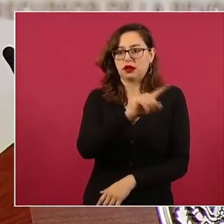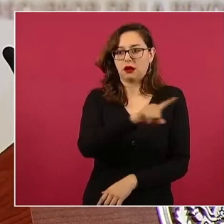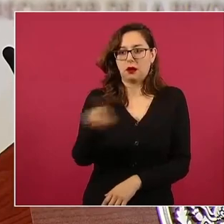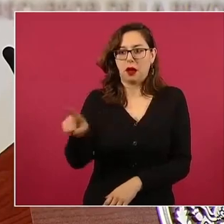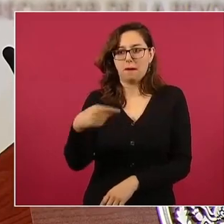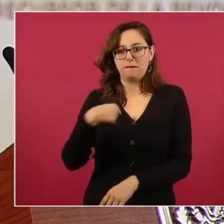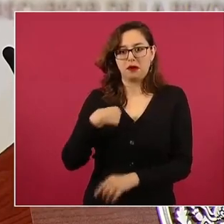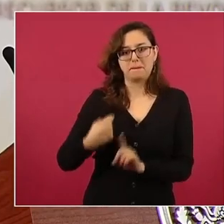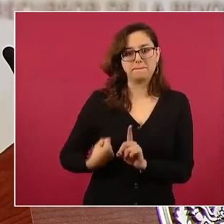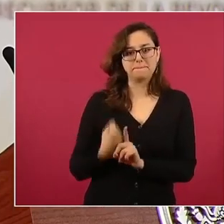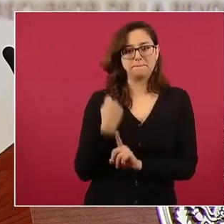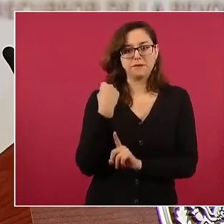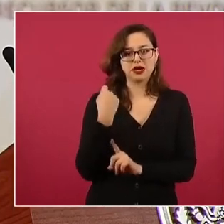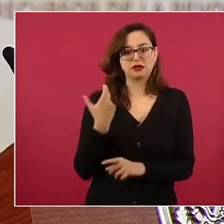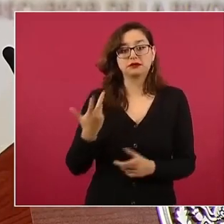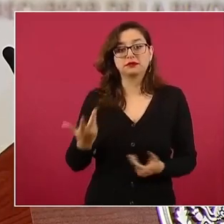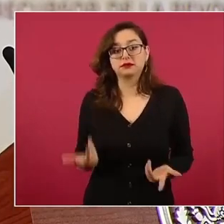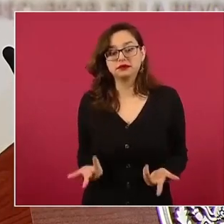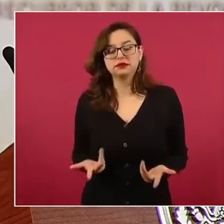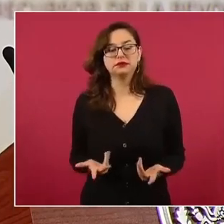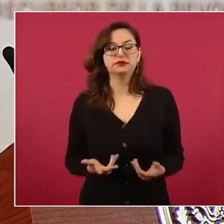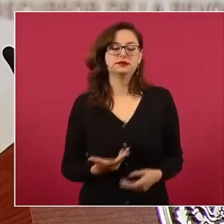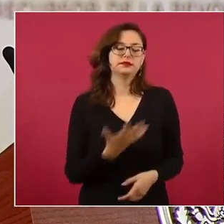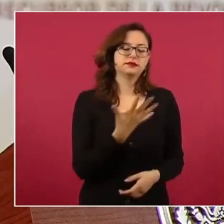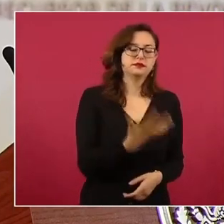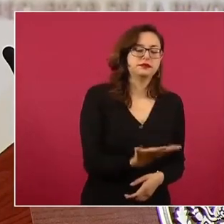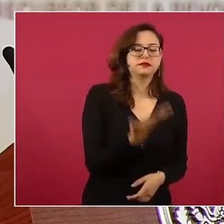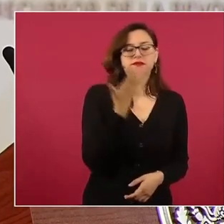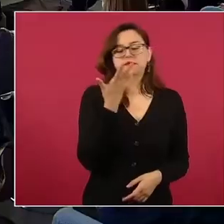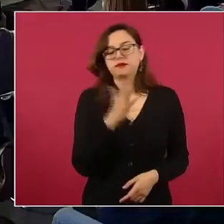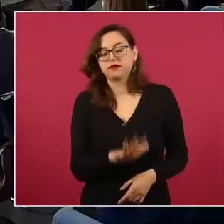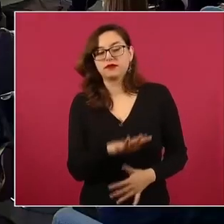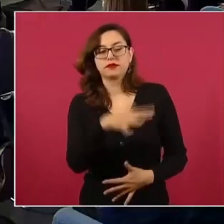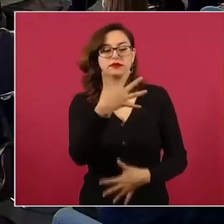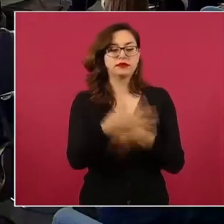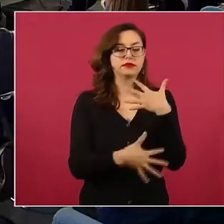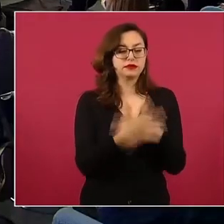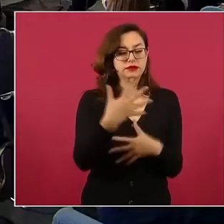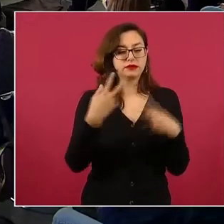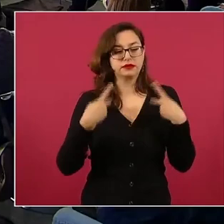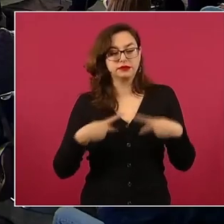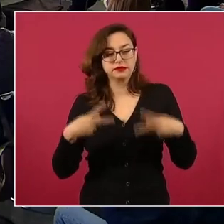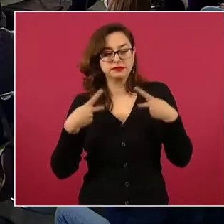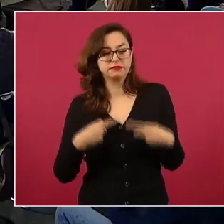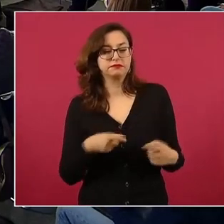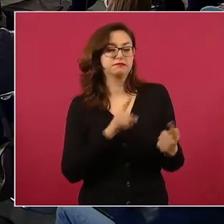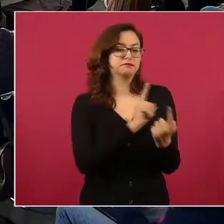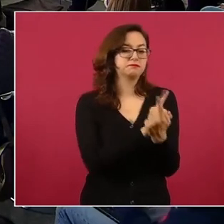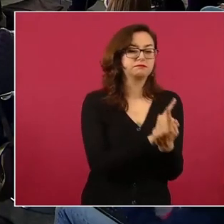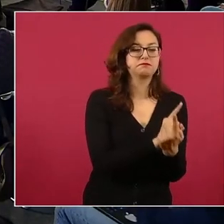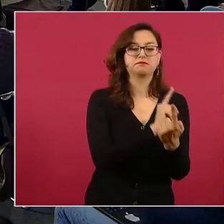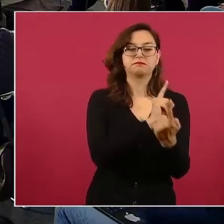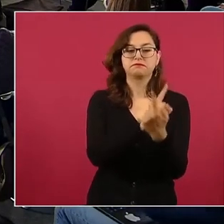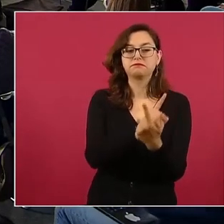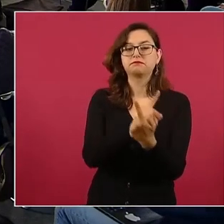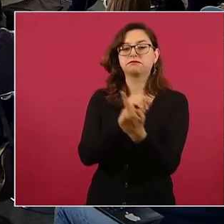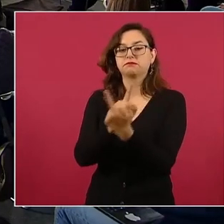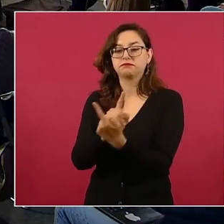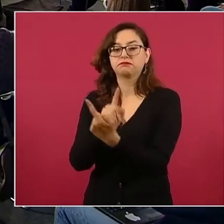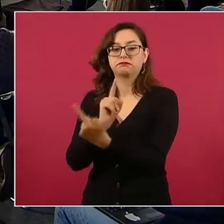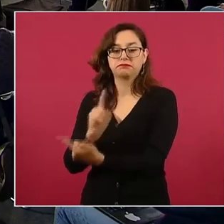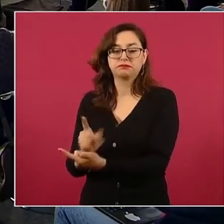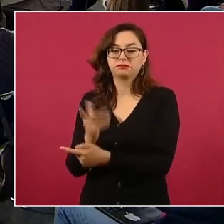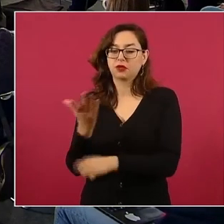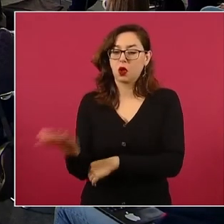Y nos reuníamos con cinco, con diez, con quince, y a veces todo